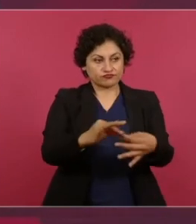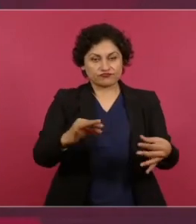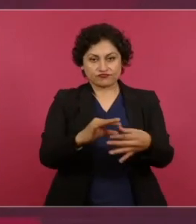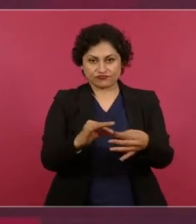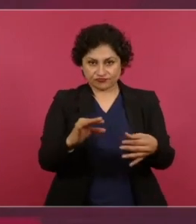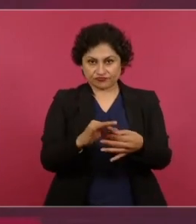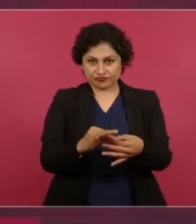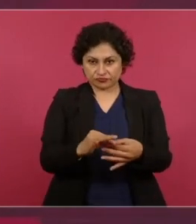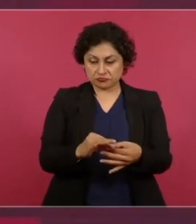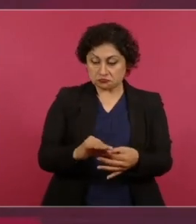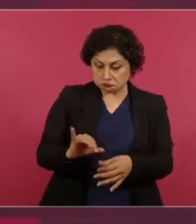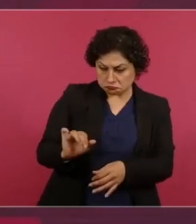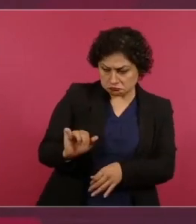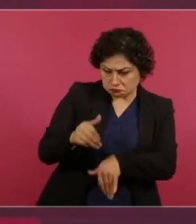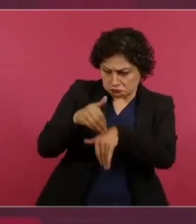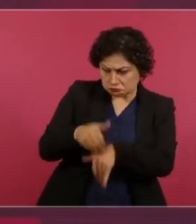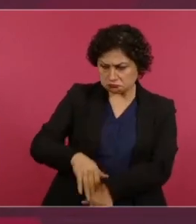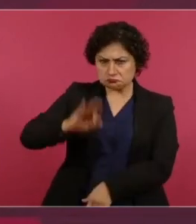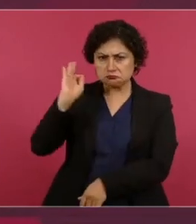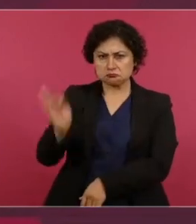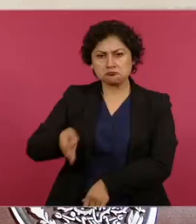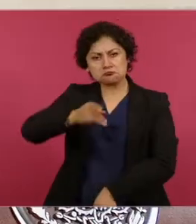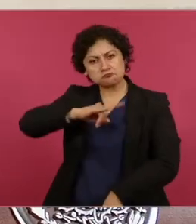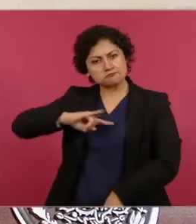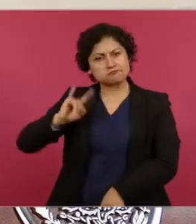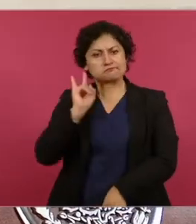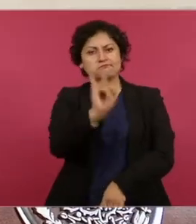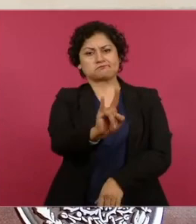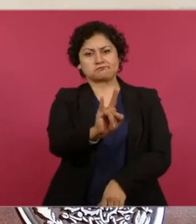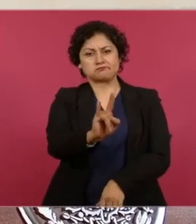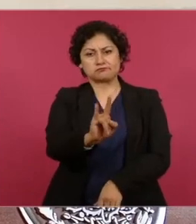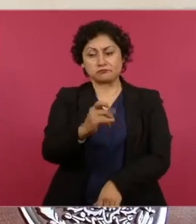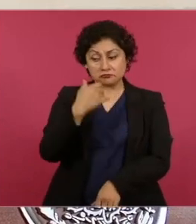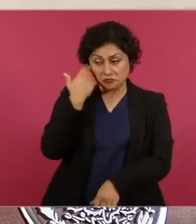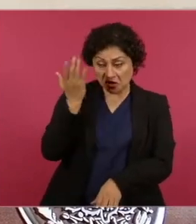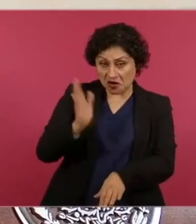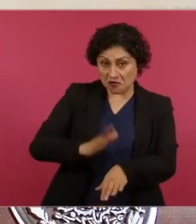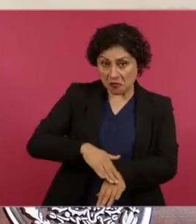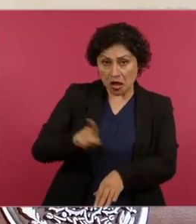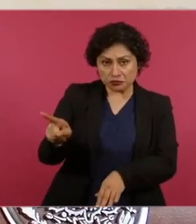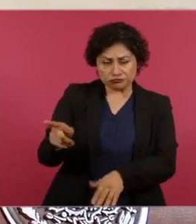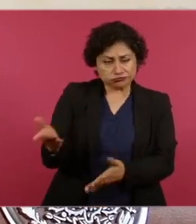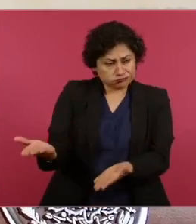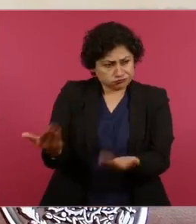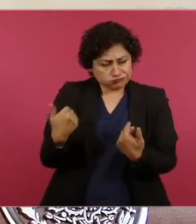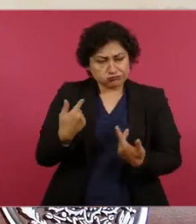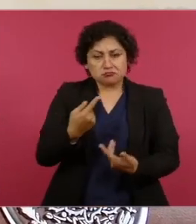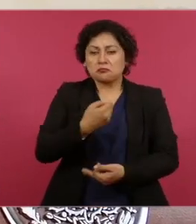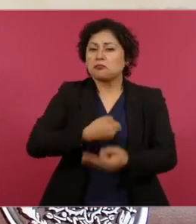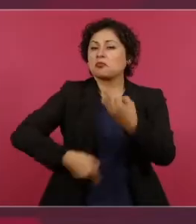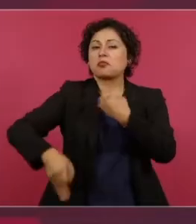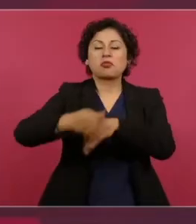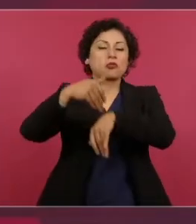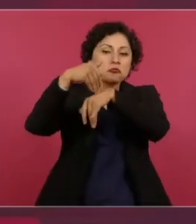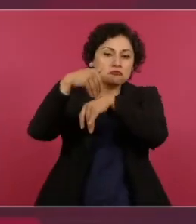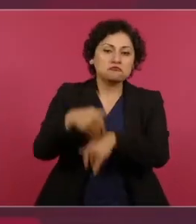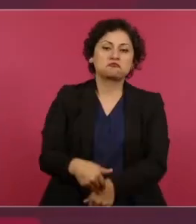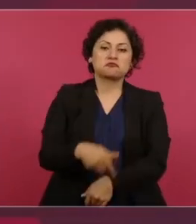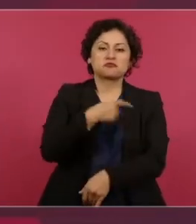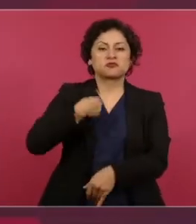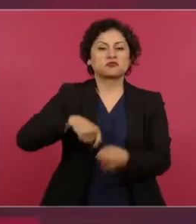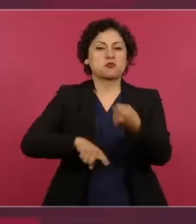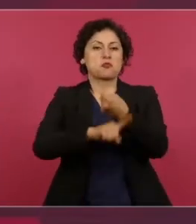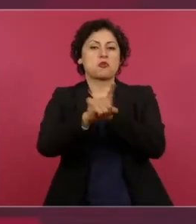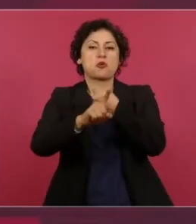¿Qué más quieren? Todo. No hay ningún problema,